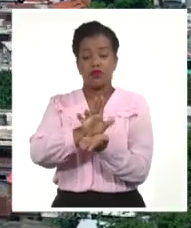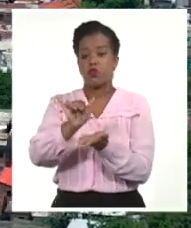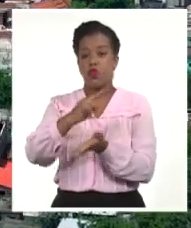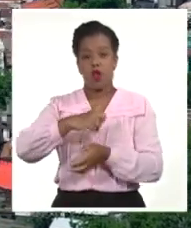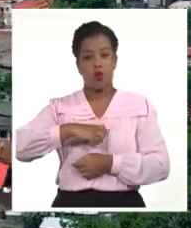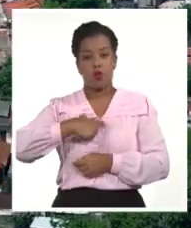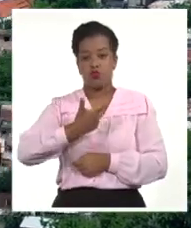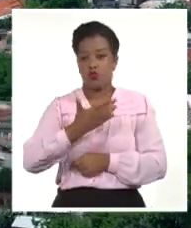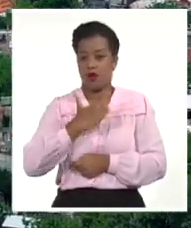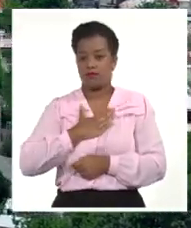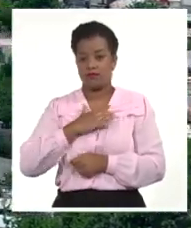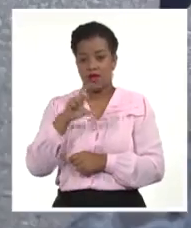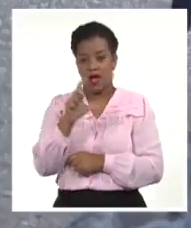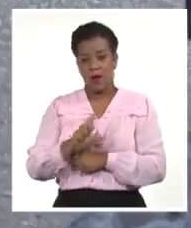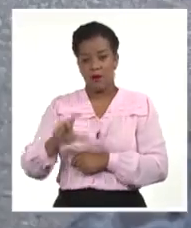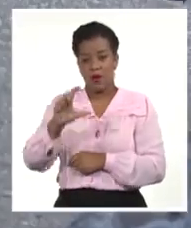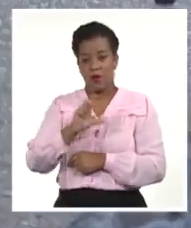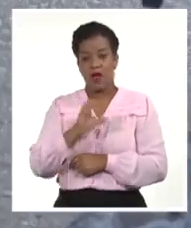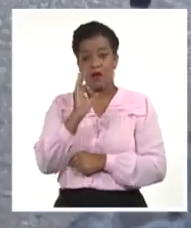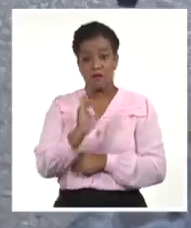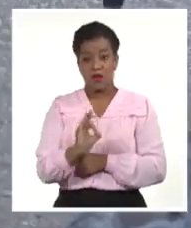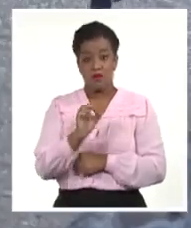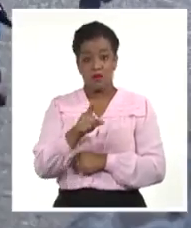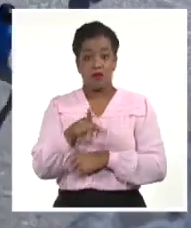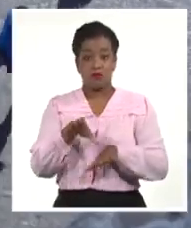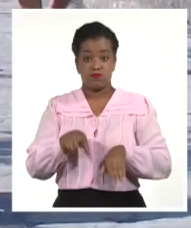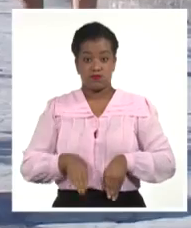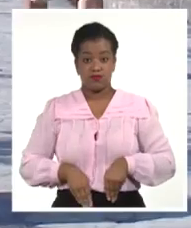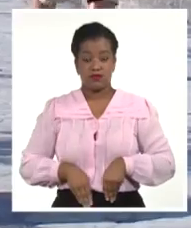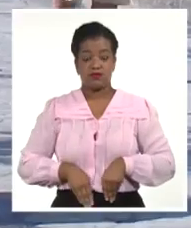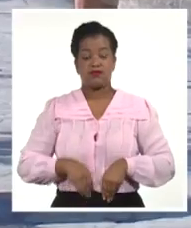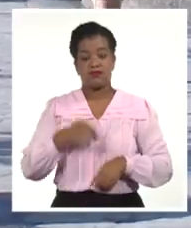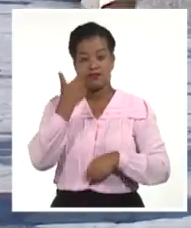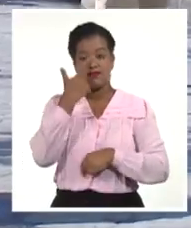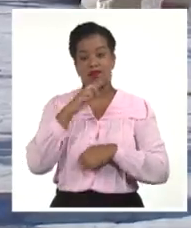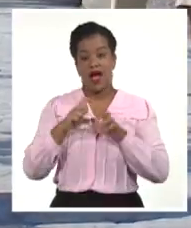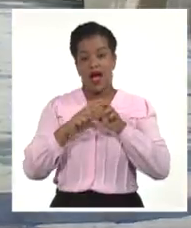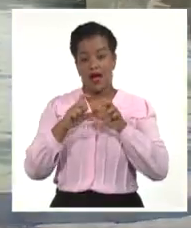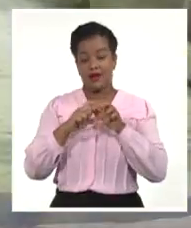No en vano asumimos un segundo gentilicio, el de Agramontinos.